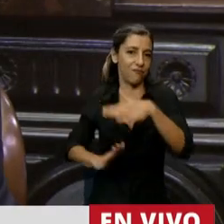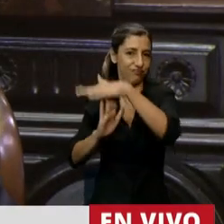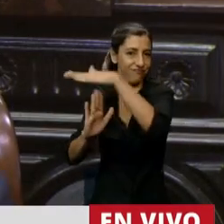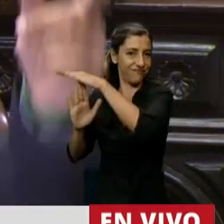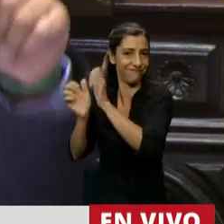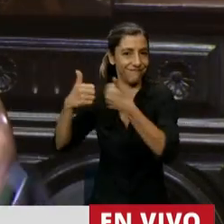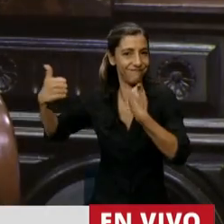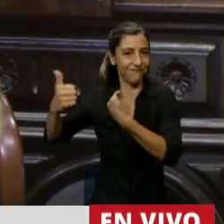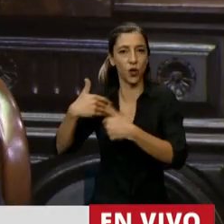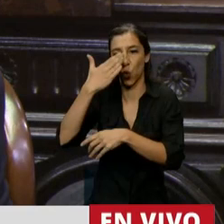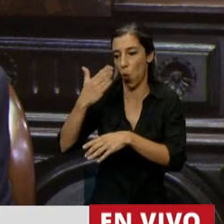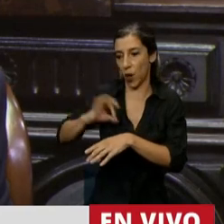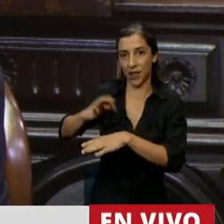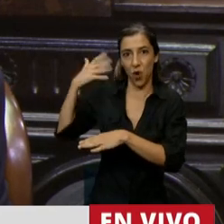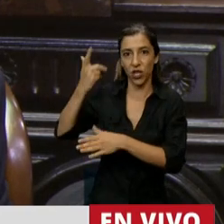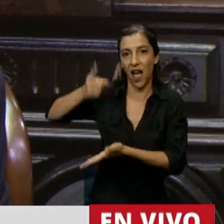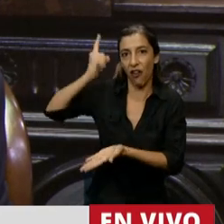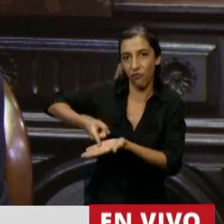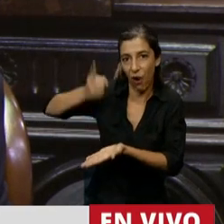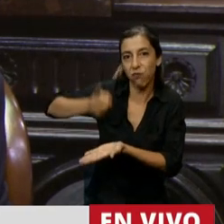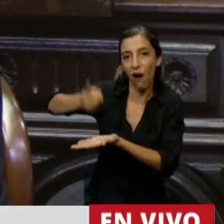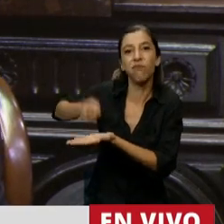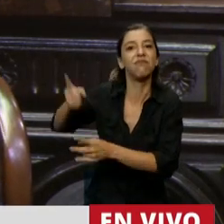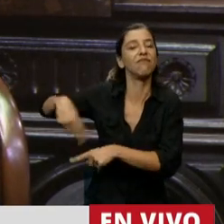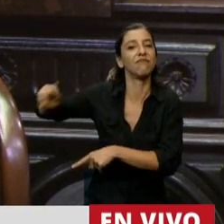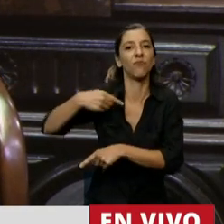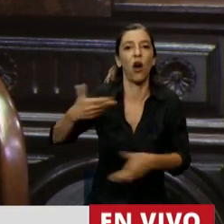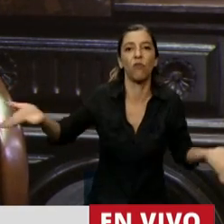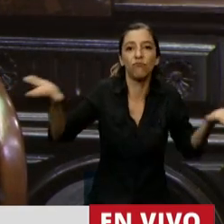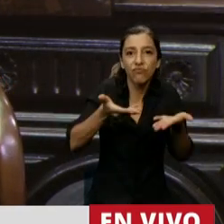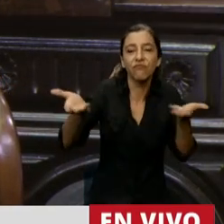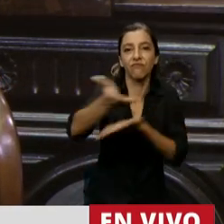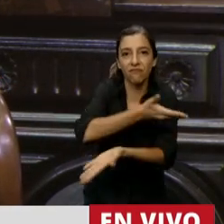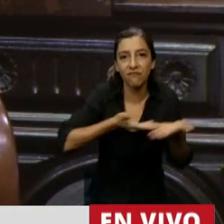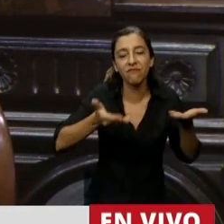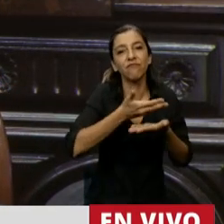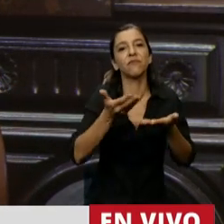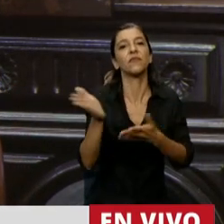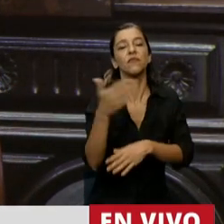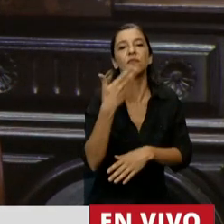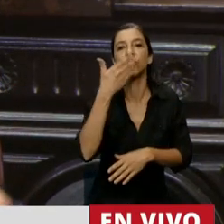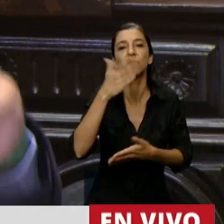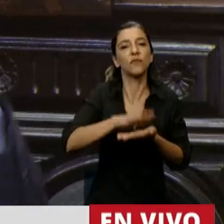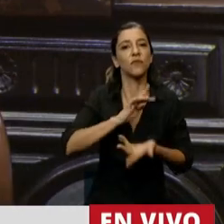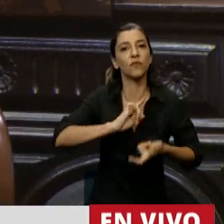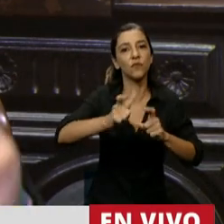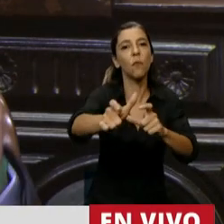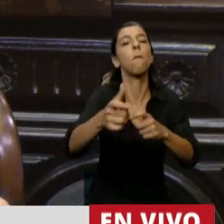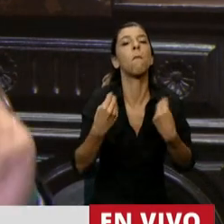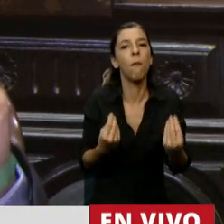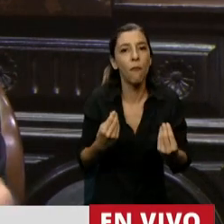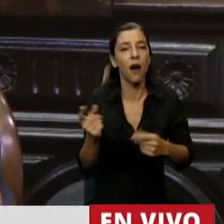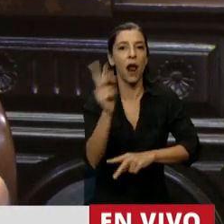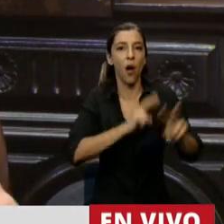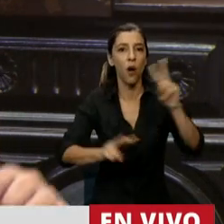últimas décadas, inclusive los últimos fallos. Y en realidad se habla de la movilidad para neutralizar los